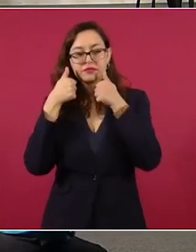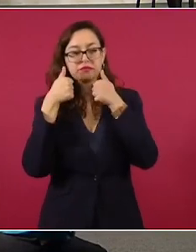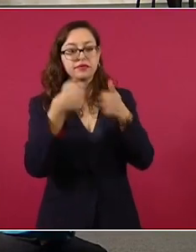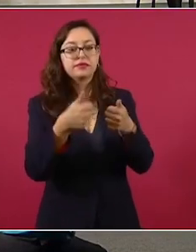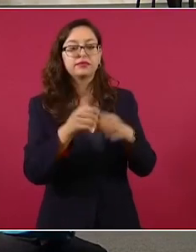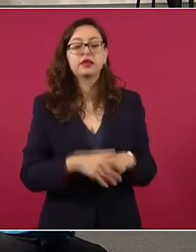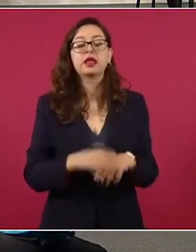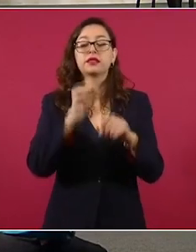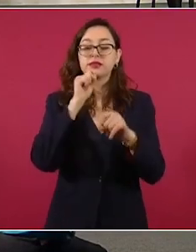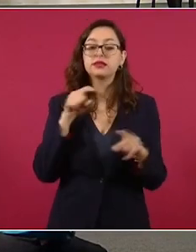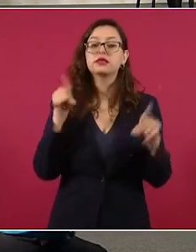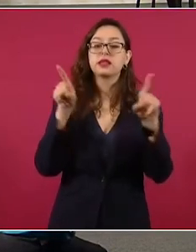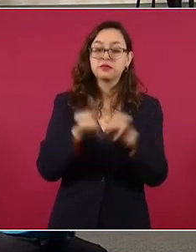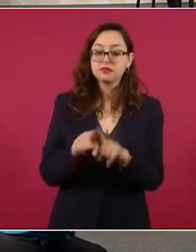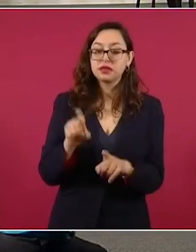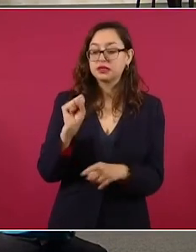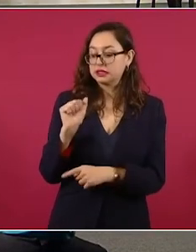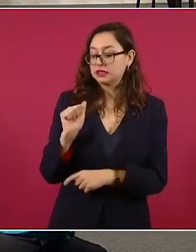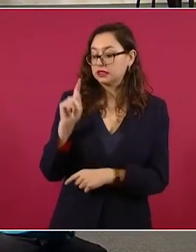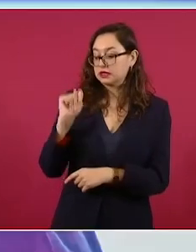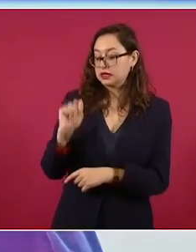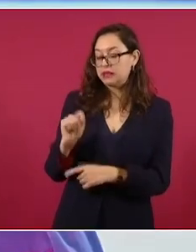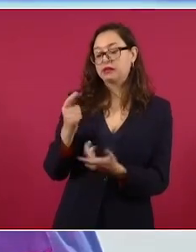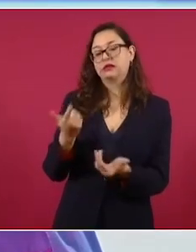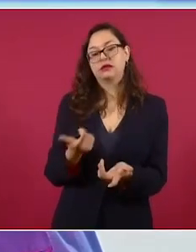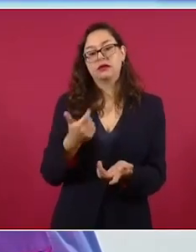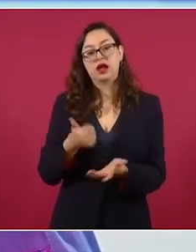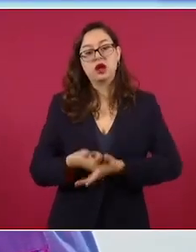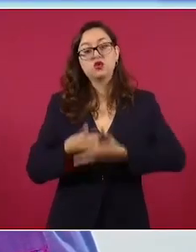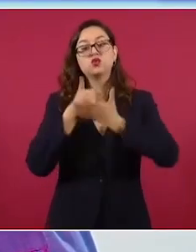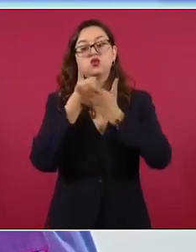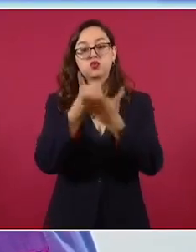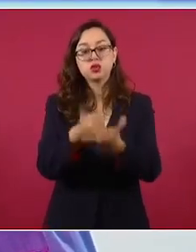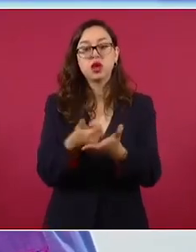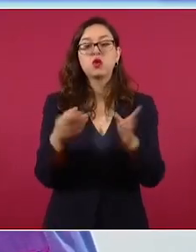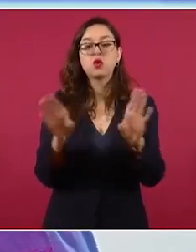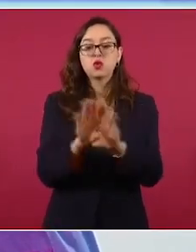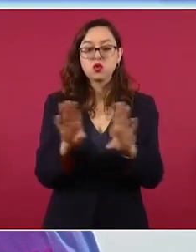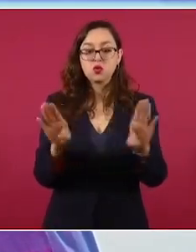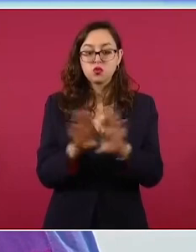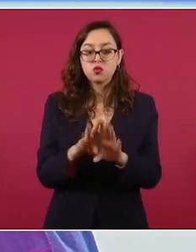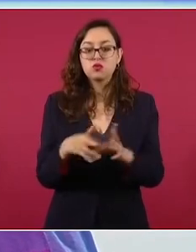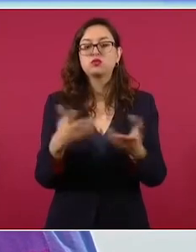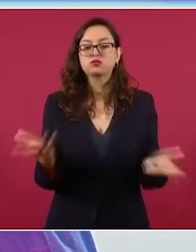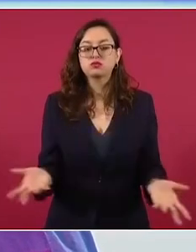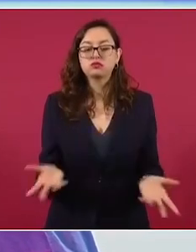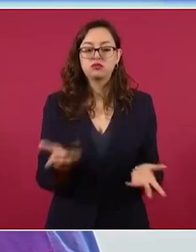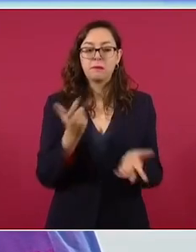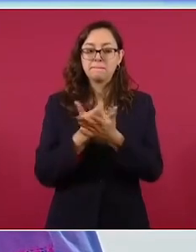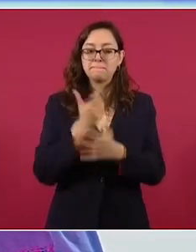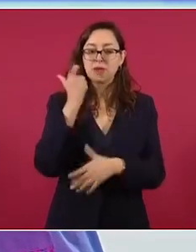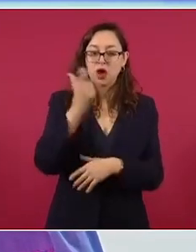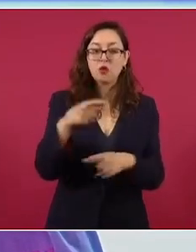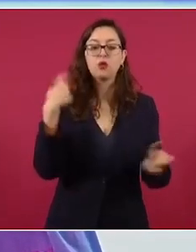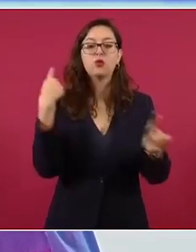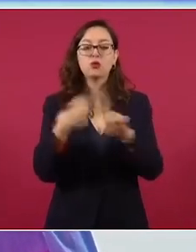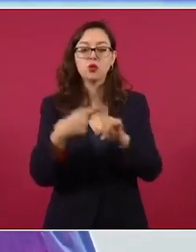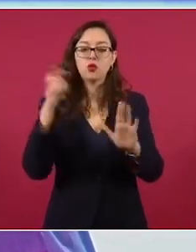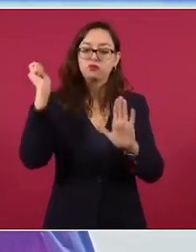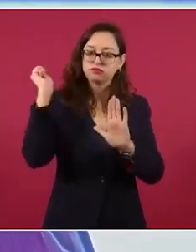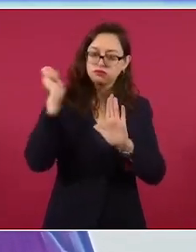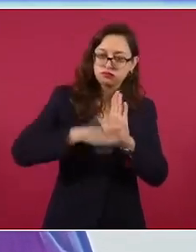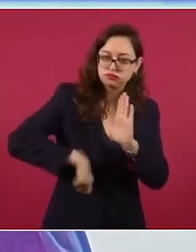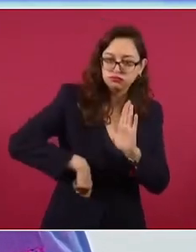acompaña, se promueve durante el Buen Fin que se realicen con medios electrónicos los pagos y que se